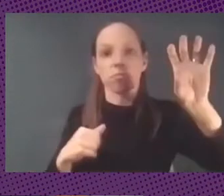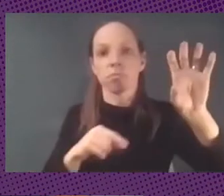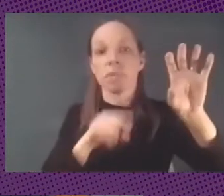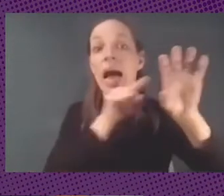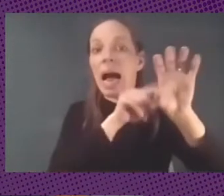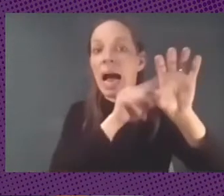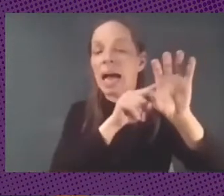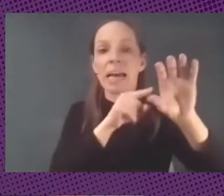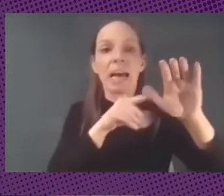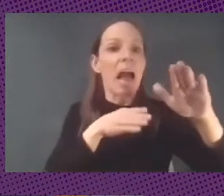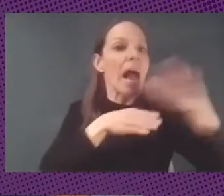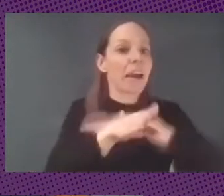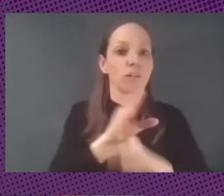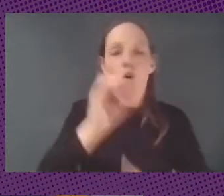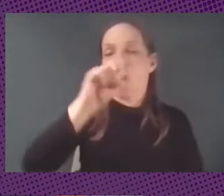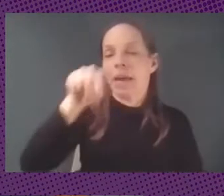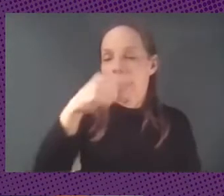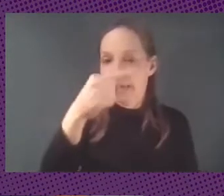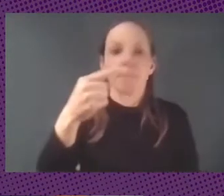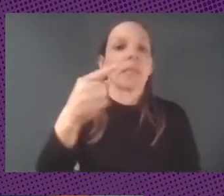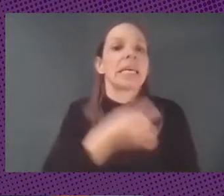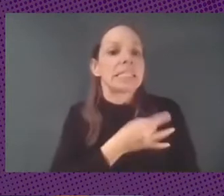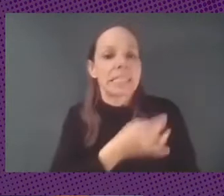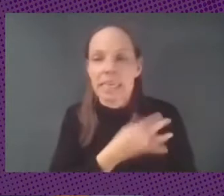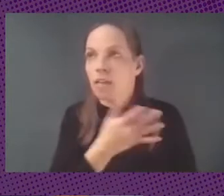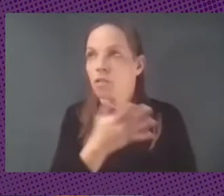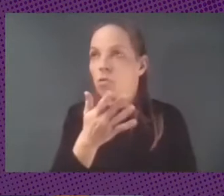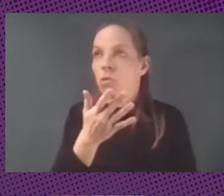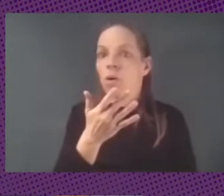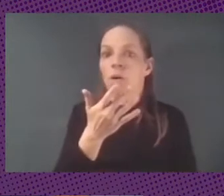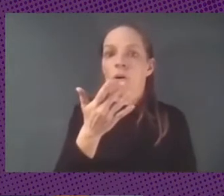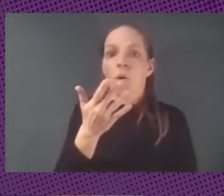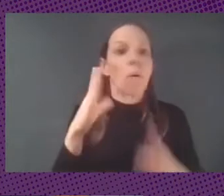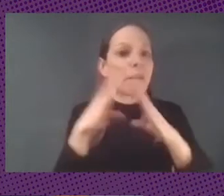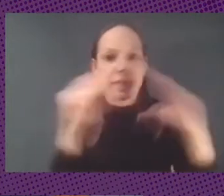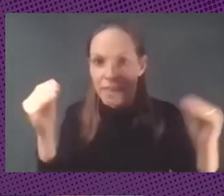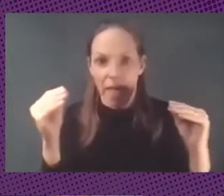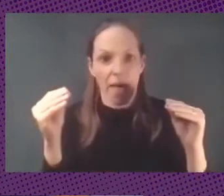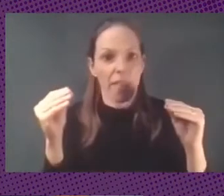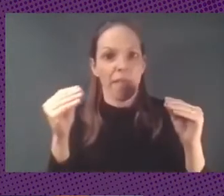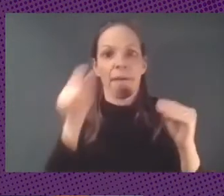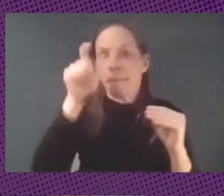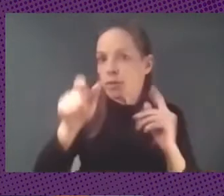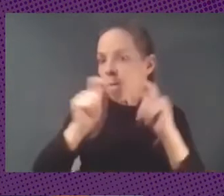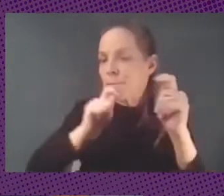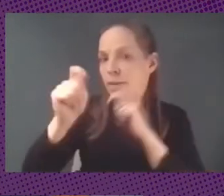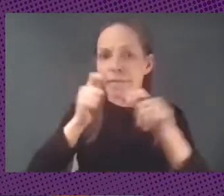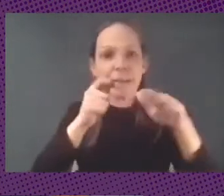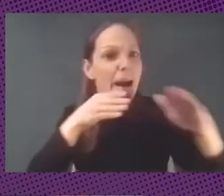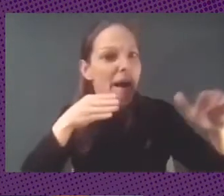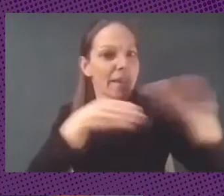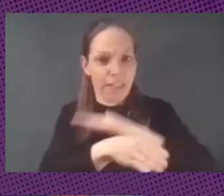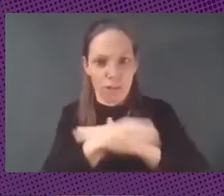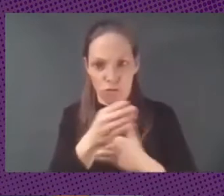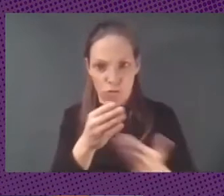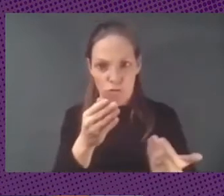o sea bien la ONG o sea el sindicato o sea la universidad o sea el periodista que se pueda suscribir